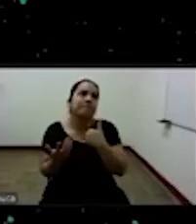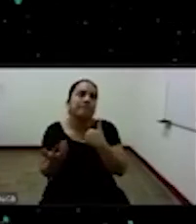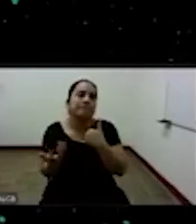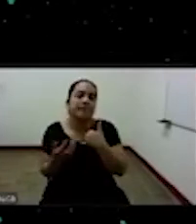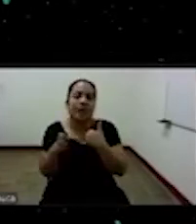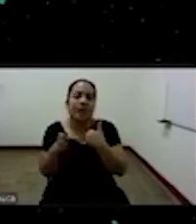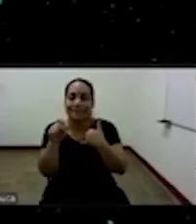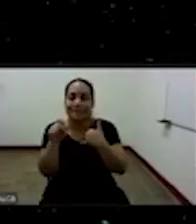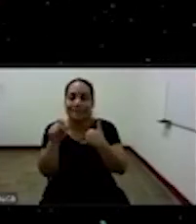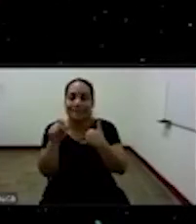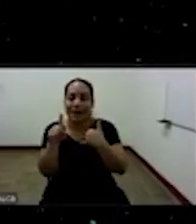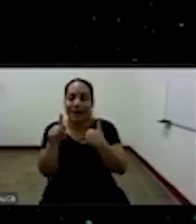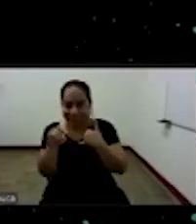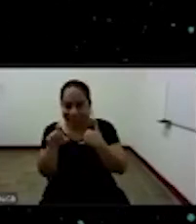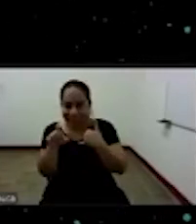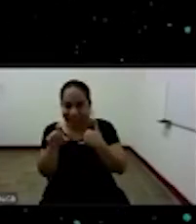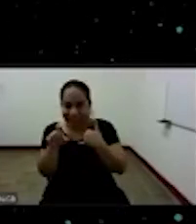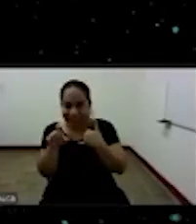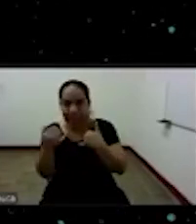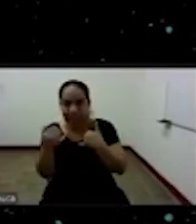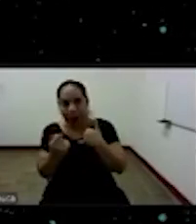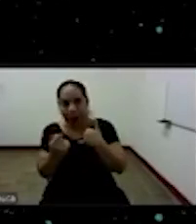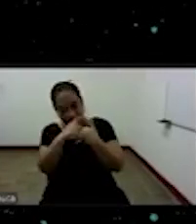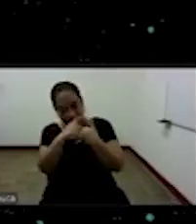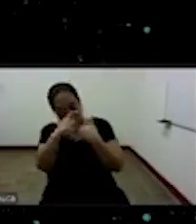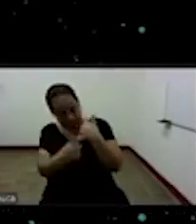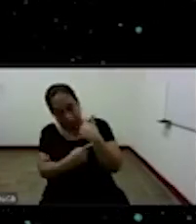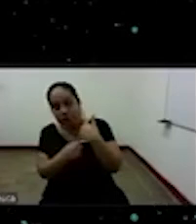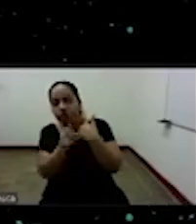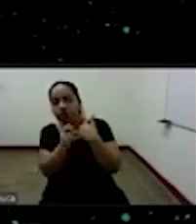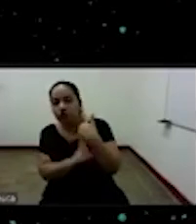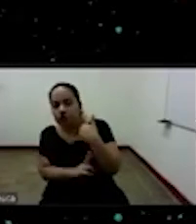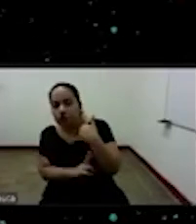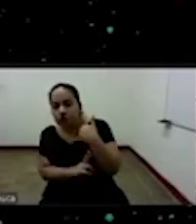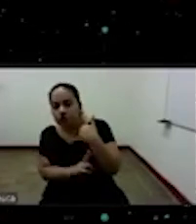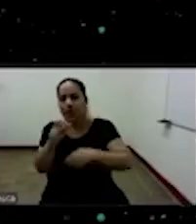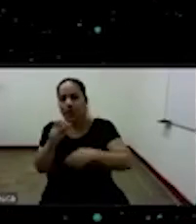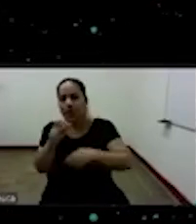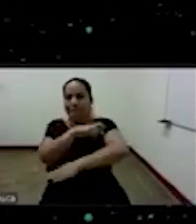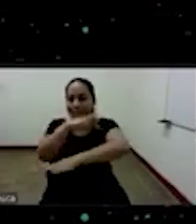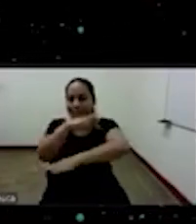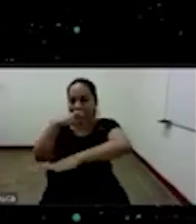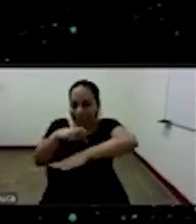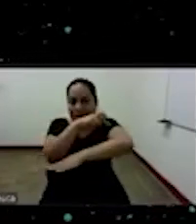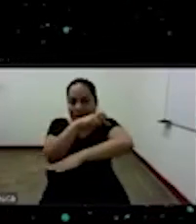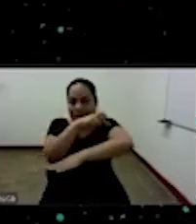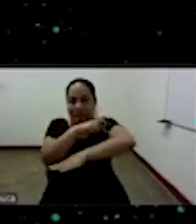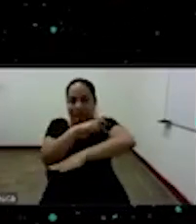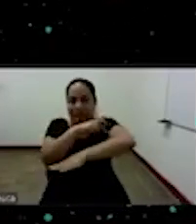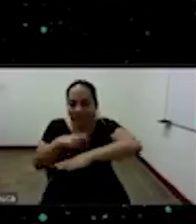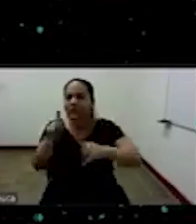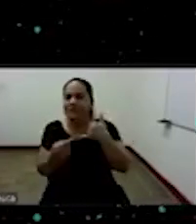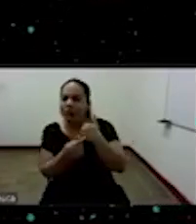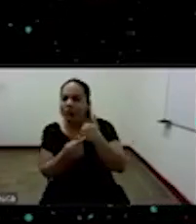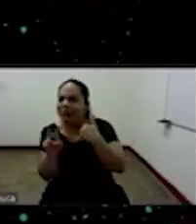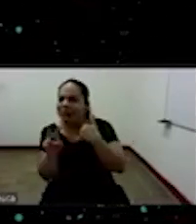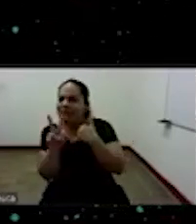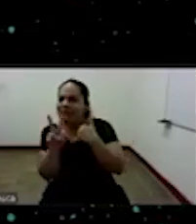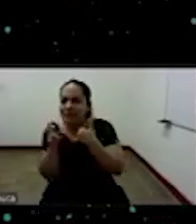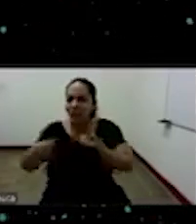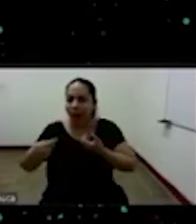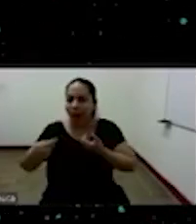ahora pasamos acá al sur acá al alpatía eh que acá se practica el tema del del bambuco ¿no?